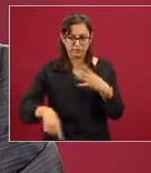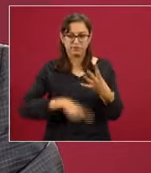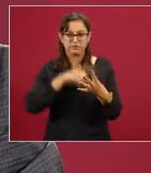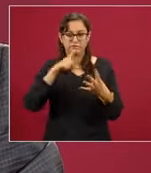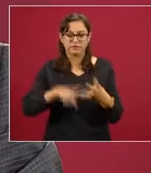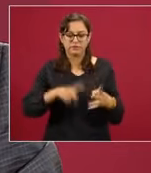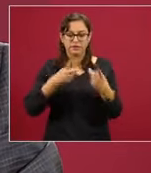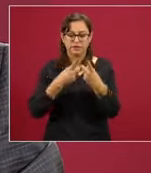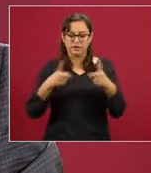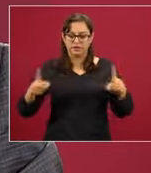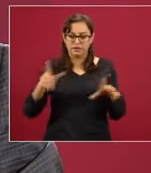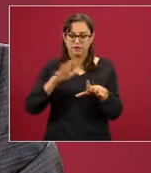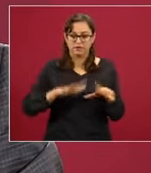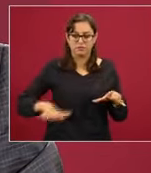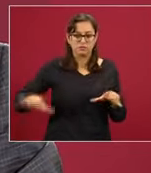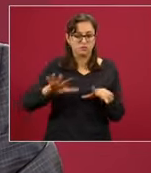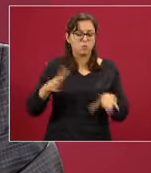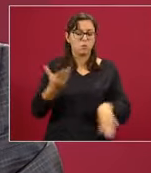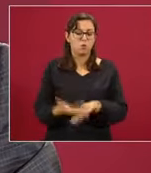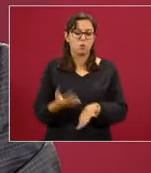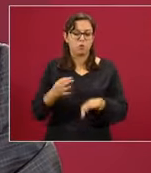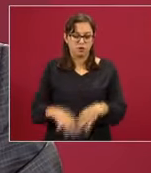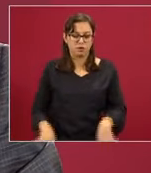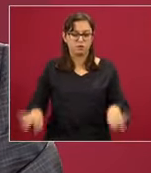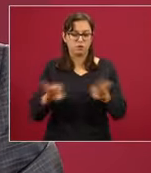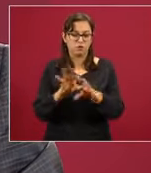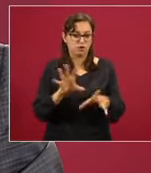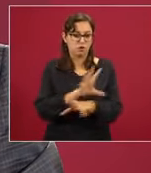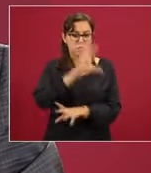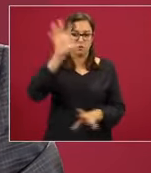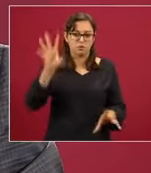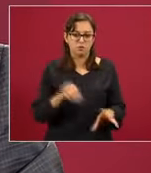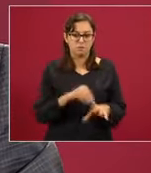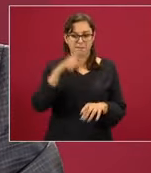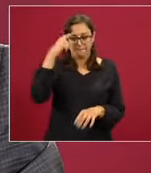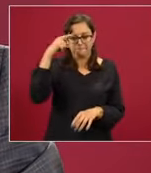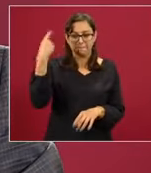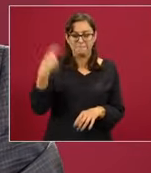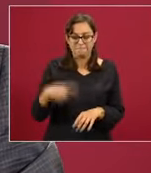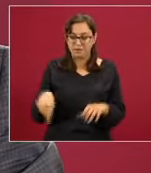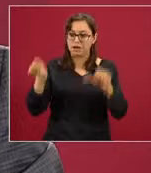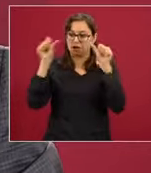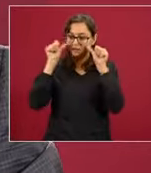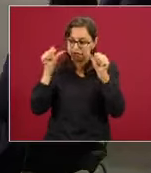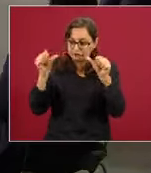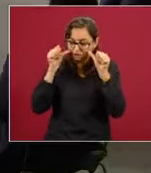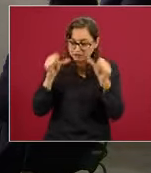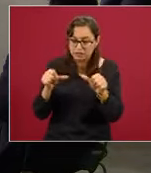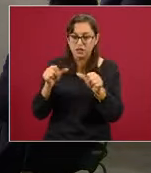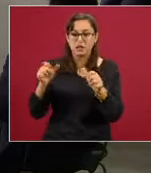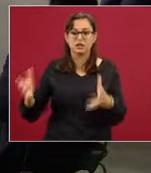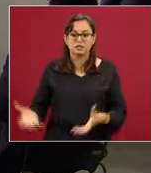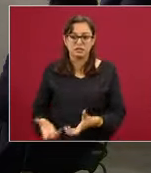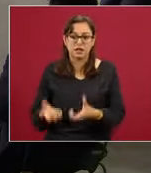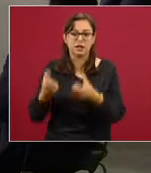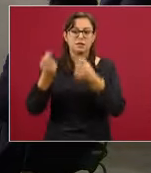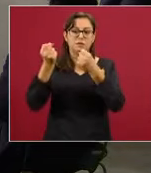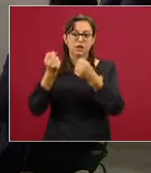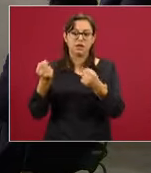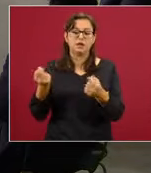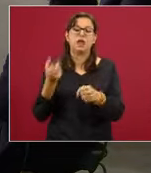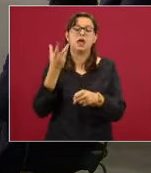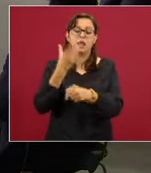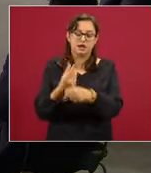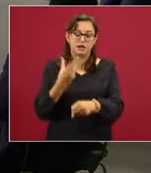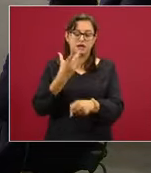desarrollo social, que son importantes en forma integral para conducir y restablecer ese sistema de salud